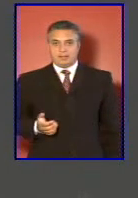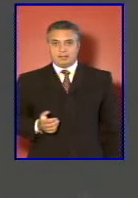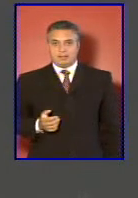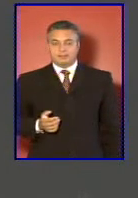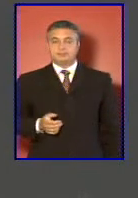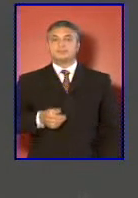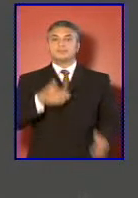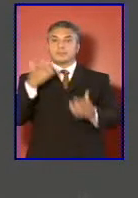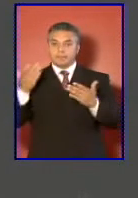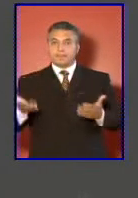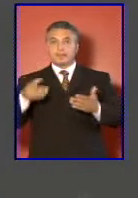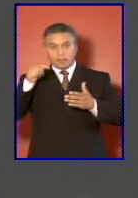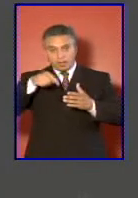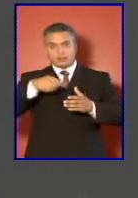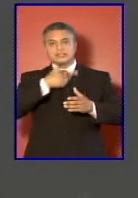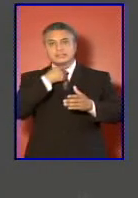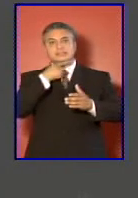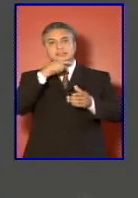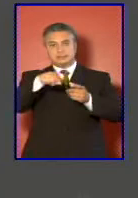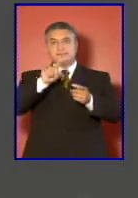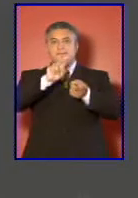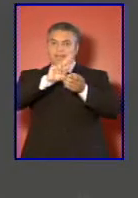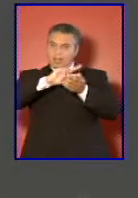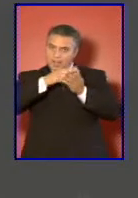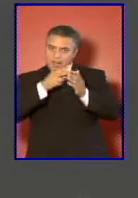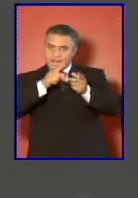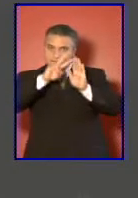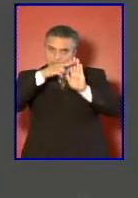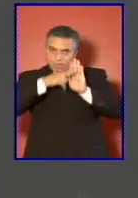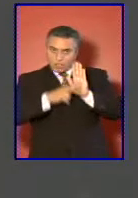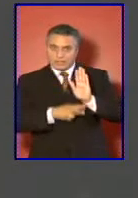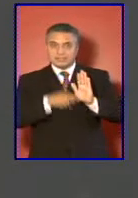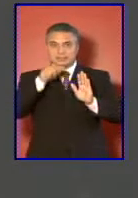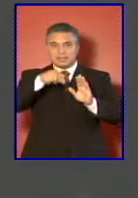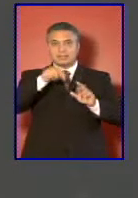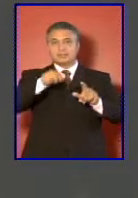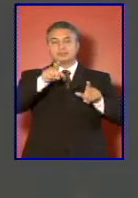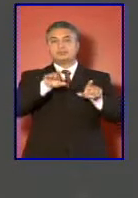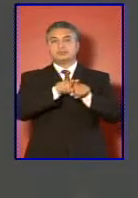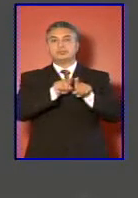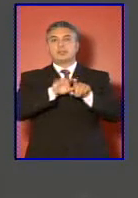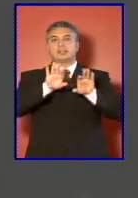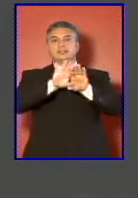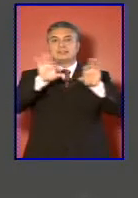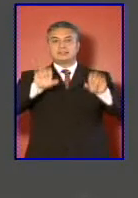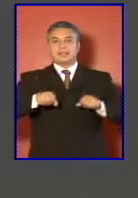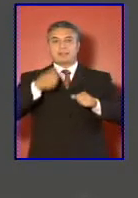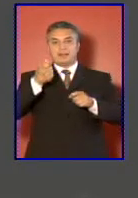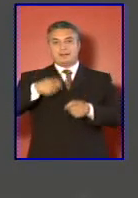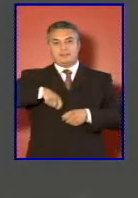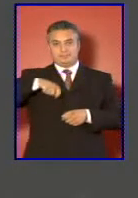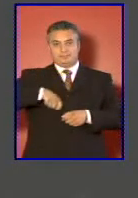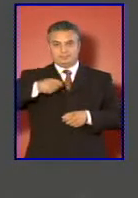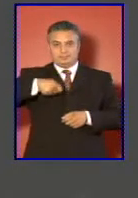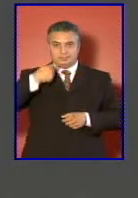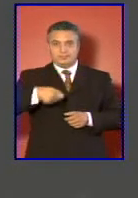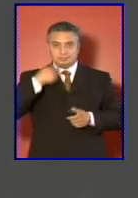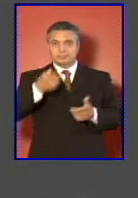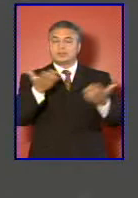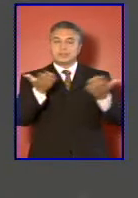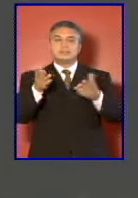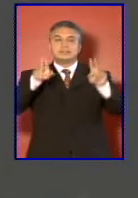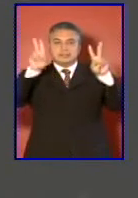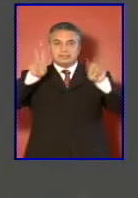Vamos a modernizar dentro de este marco el sistema provisional, esencialmente en los siguientes